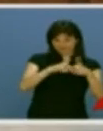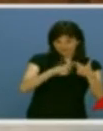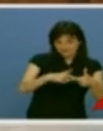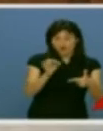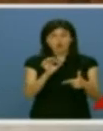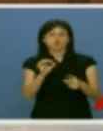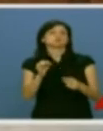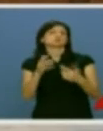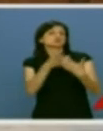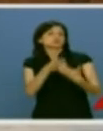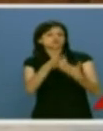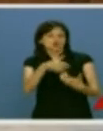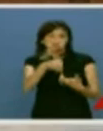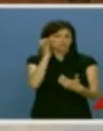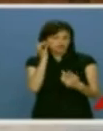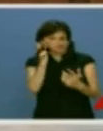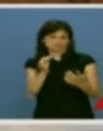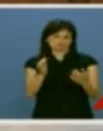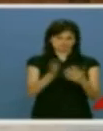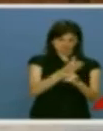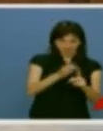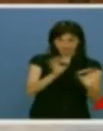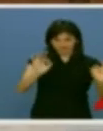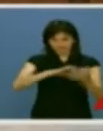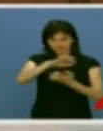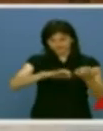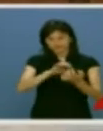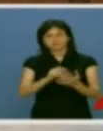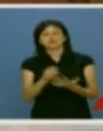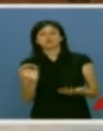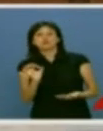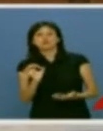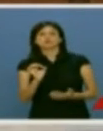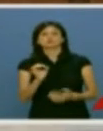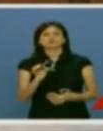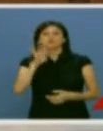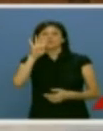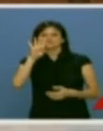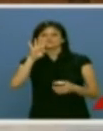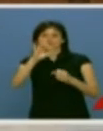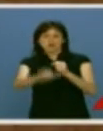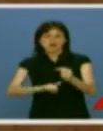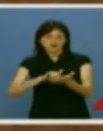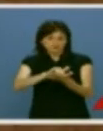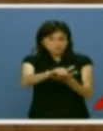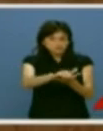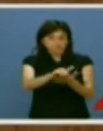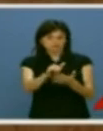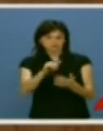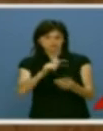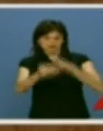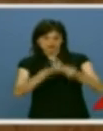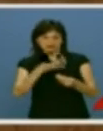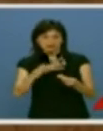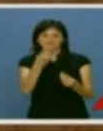violencia de género. O de cómo hacer viables nuestros cuatro aeropuertos, donde seguimos esperando que ponga en marcha su tan